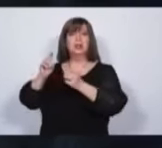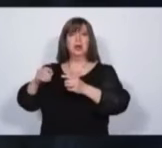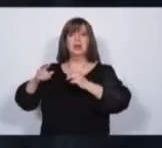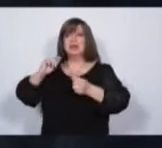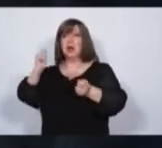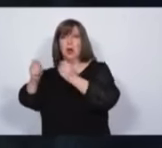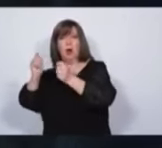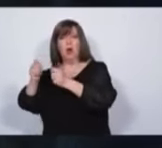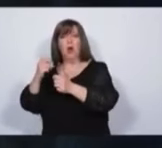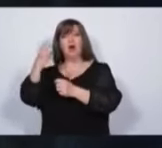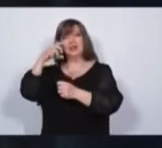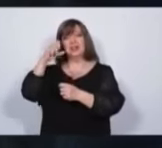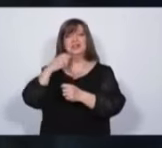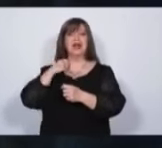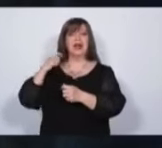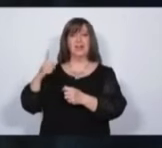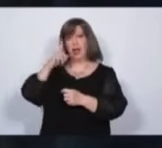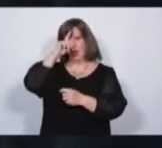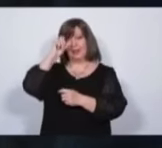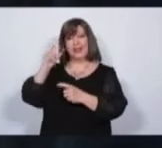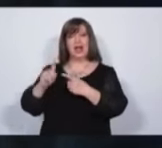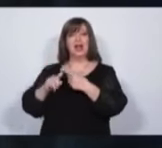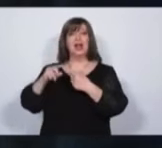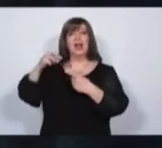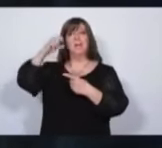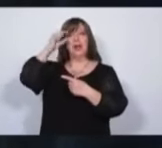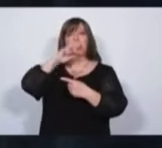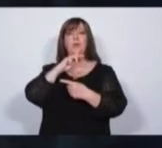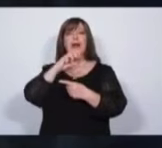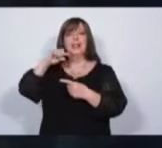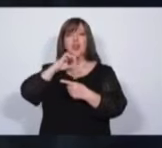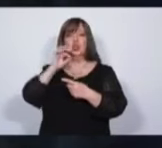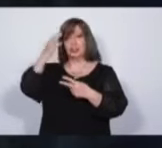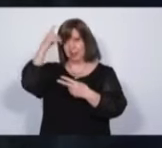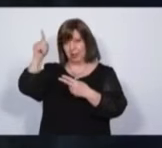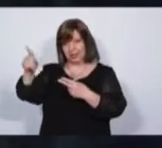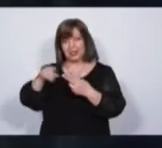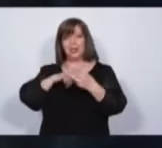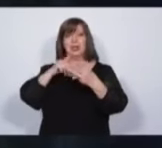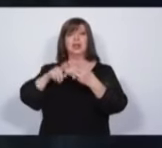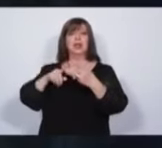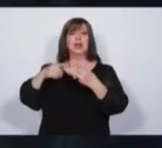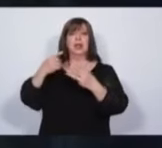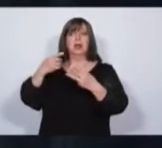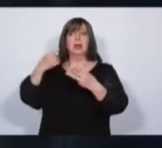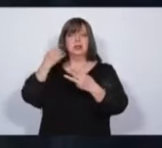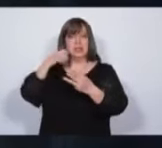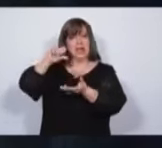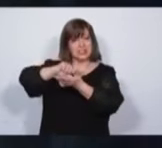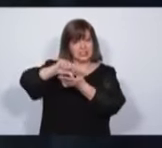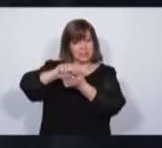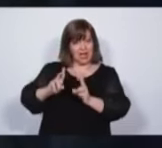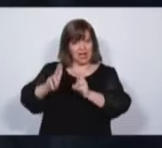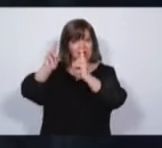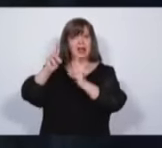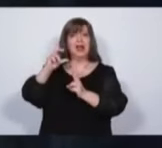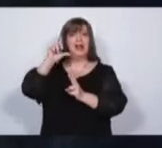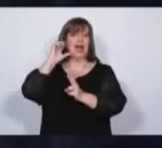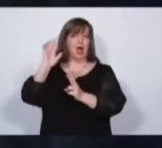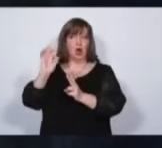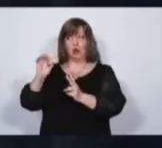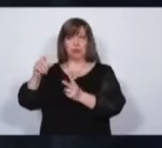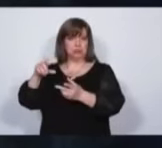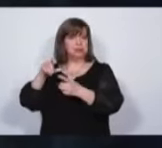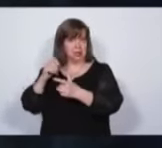renovado el Chestakov en San Rafael, se ha renovado el Perrupato y el Saporiti en el Este, el Central y el Lagomayor en el Gran Mendoza.